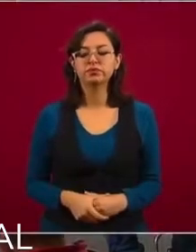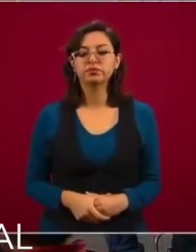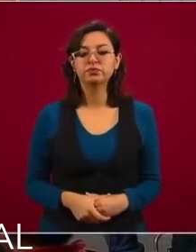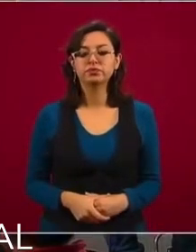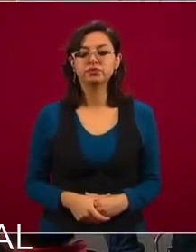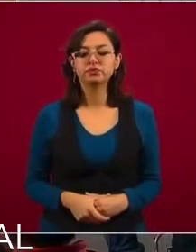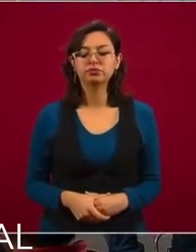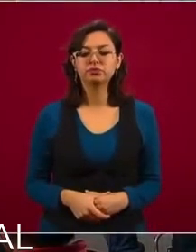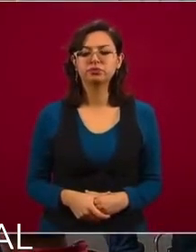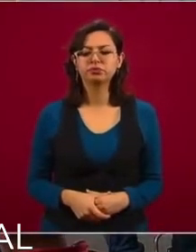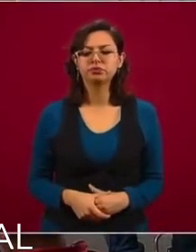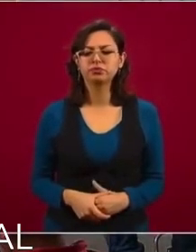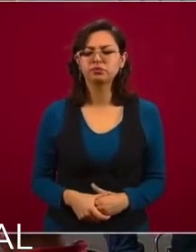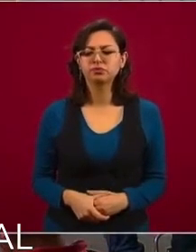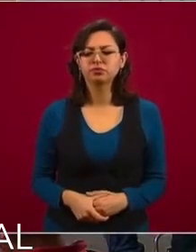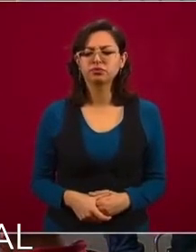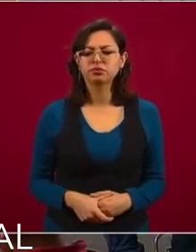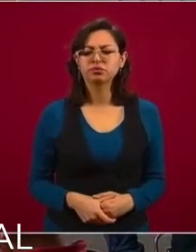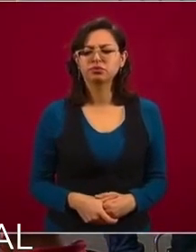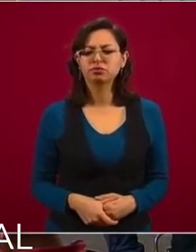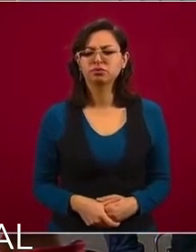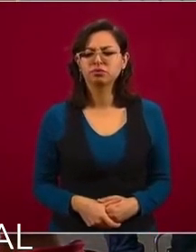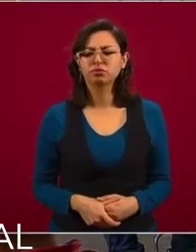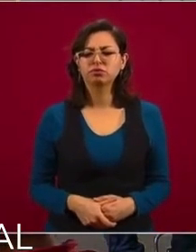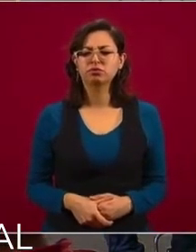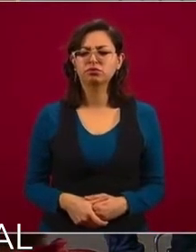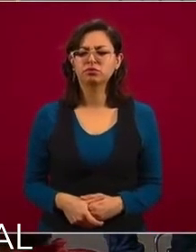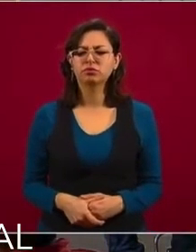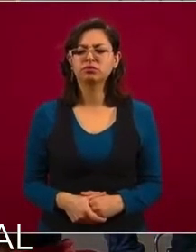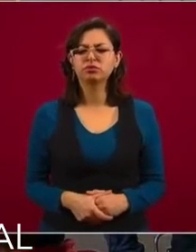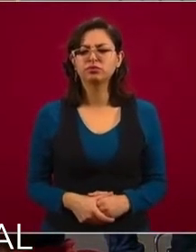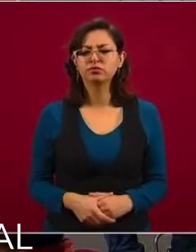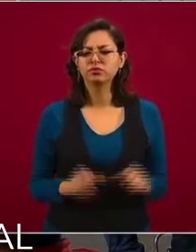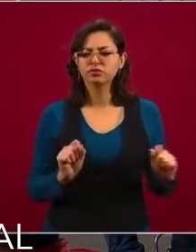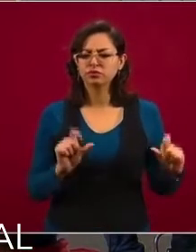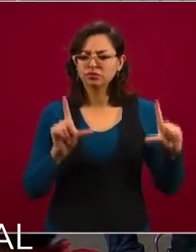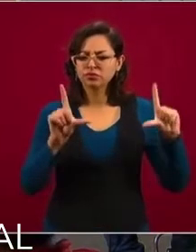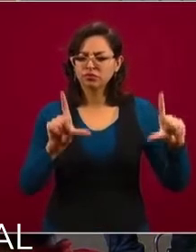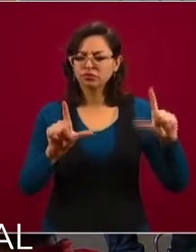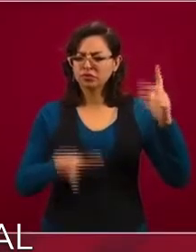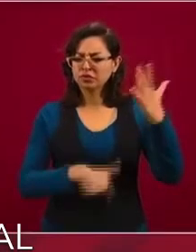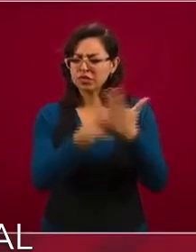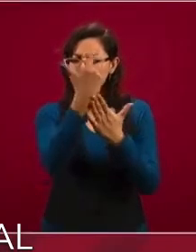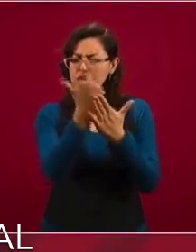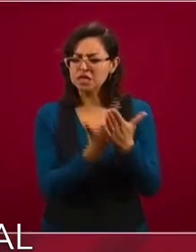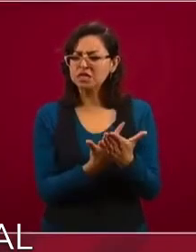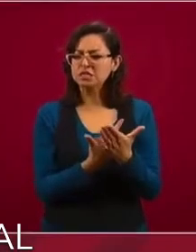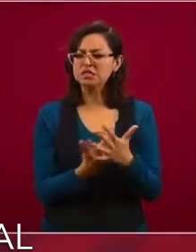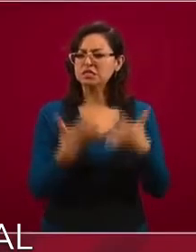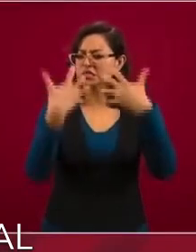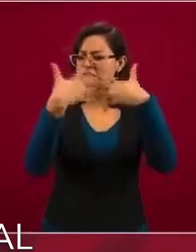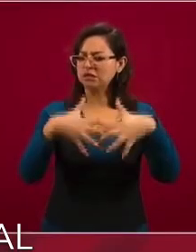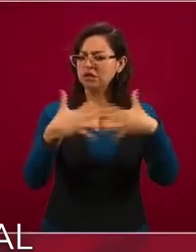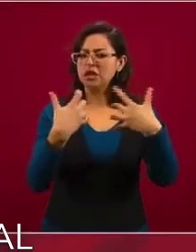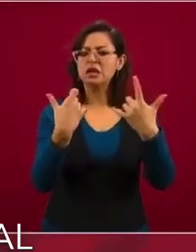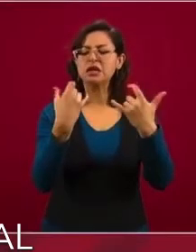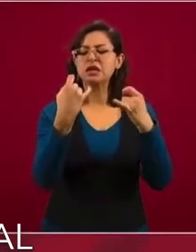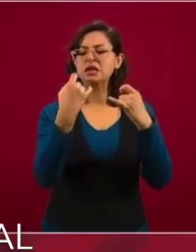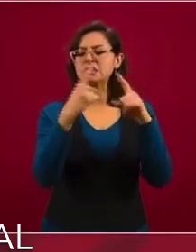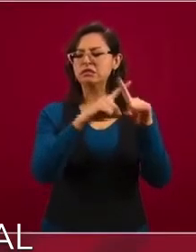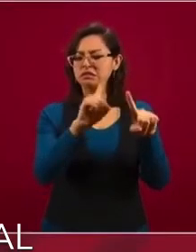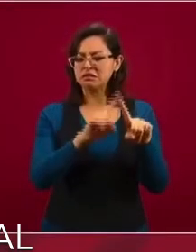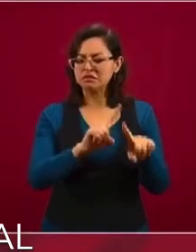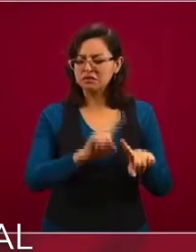Estas son algunas de las industrias en las cuales se concentran estas empresas que no